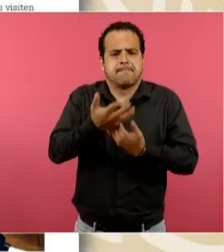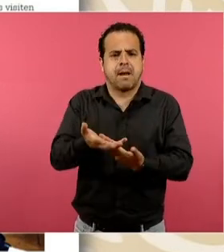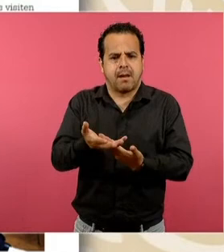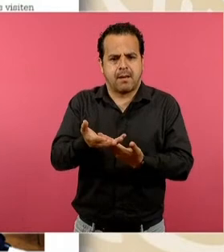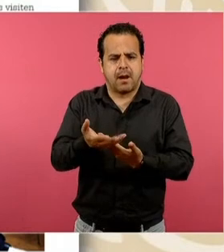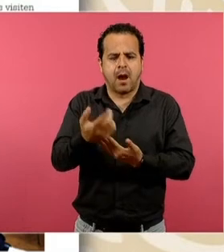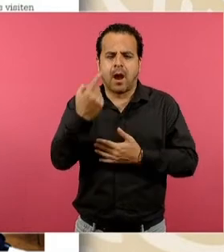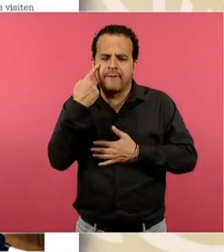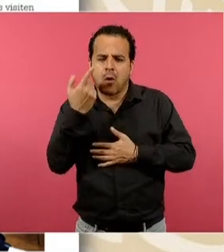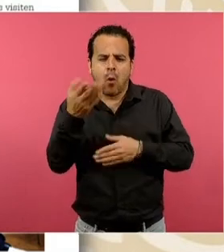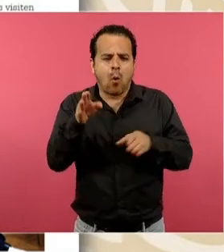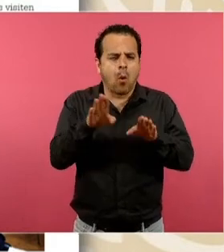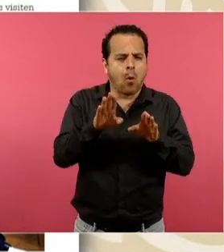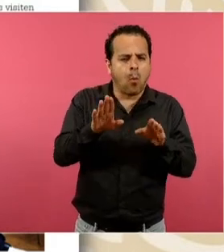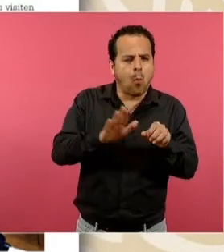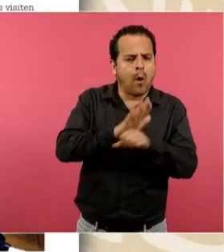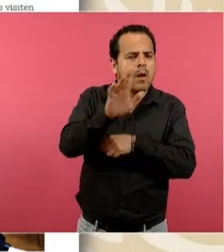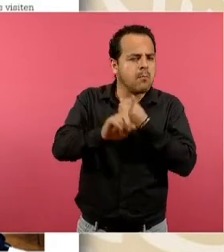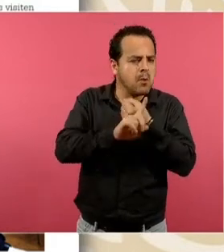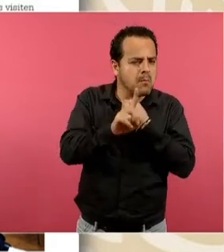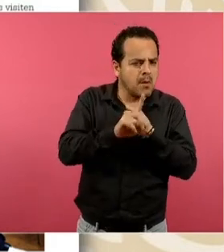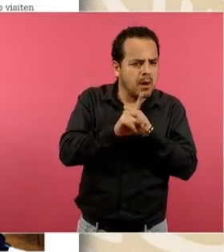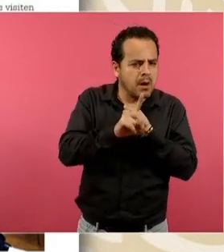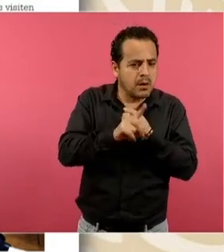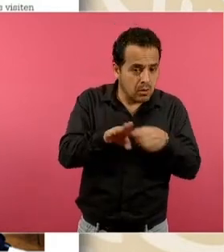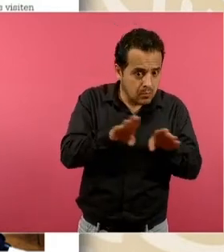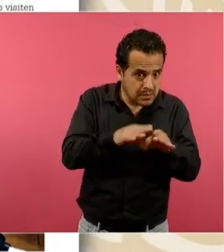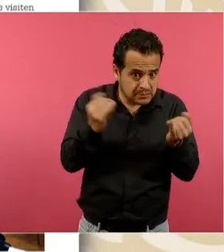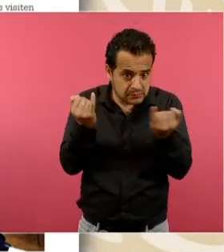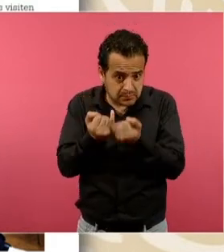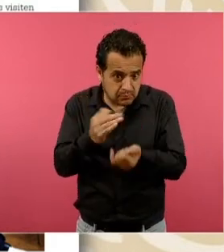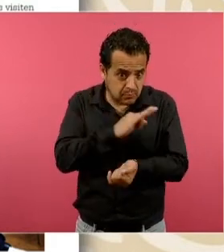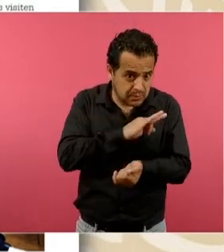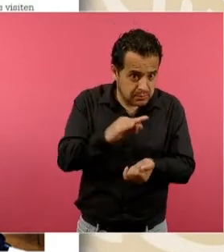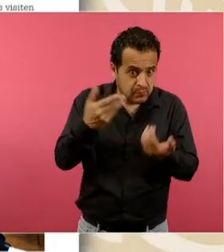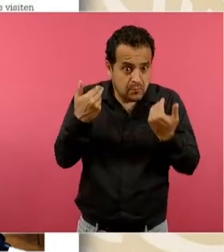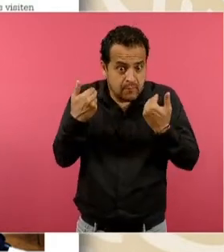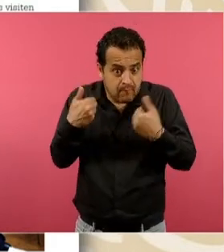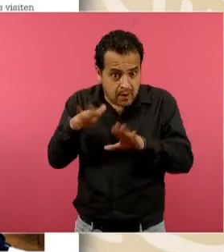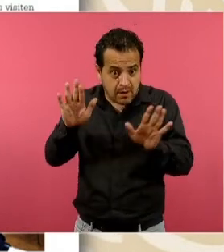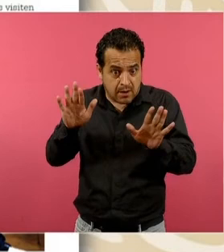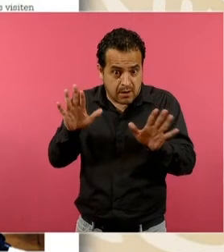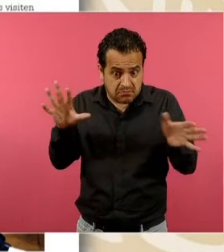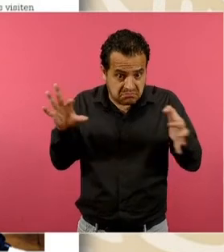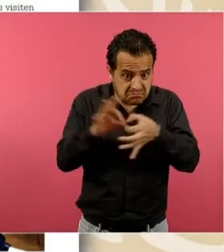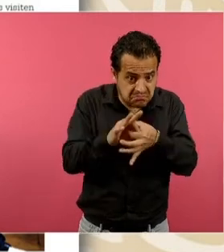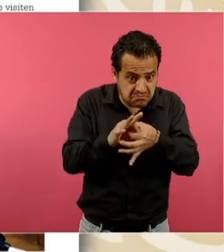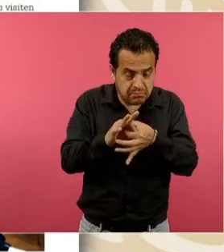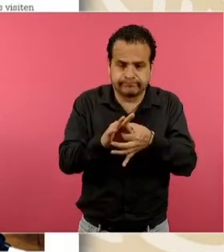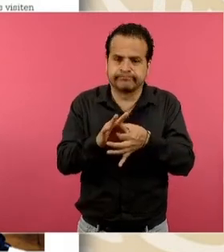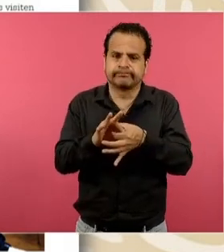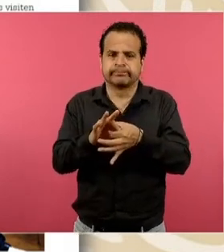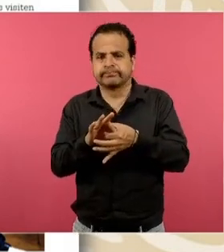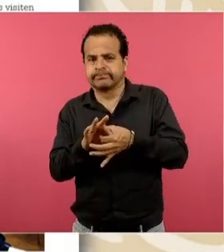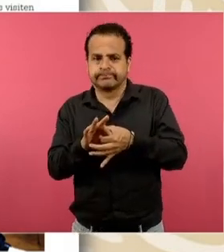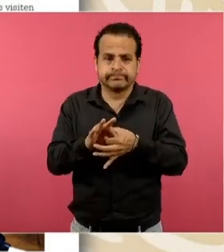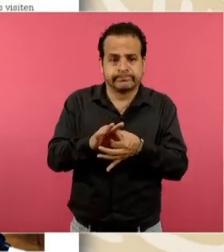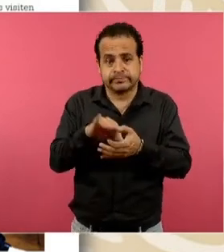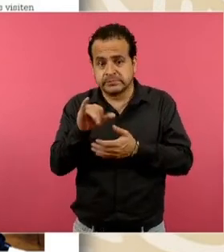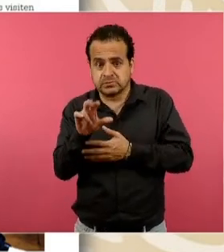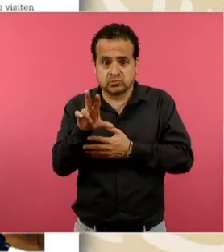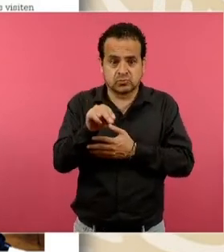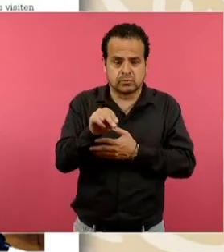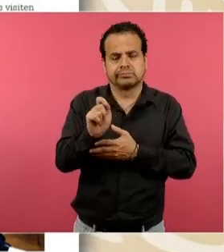proyectos, es decir, que este proyecto no sólo es exclusivo de lenguajes, tiene transversalidad con los